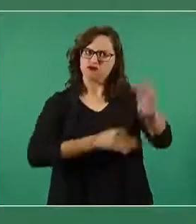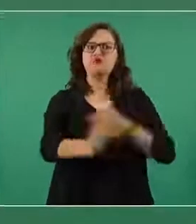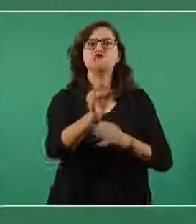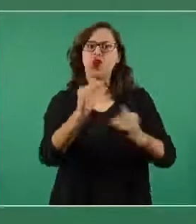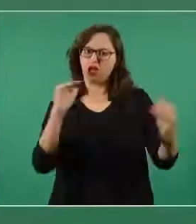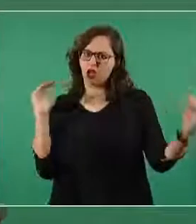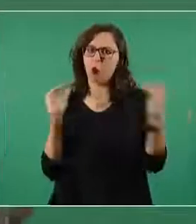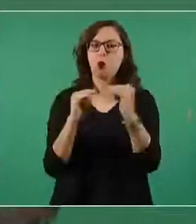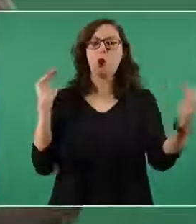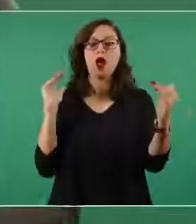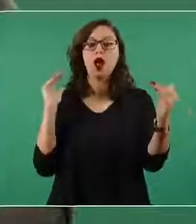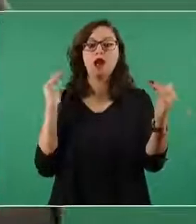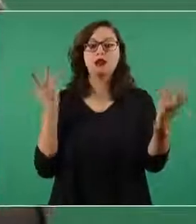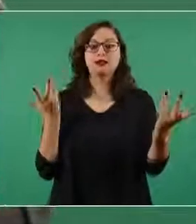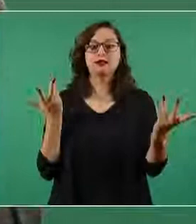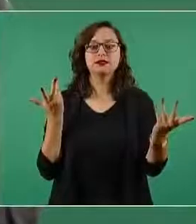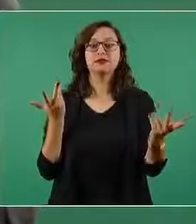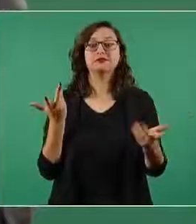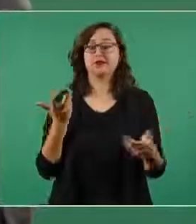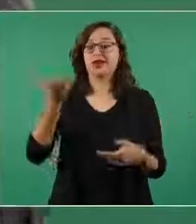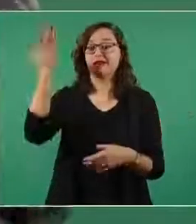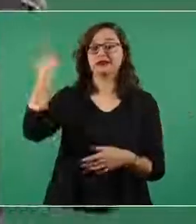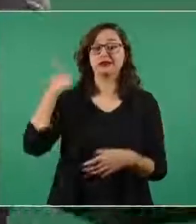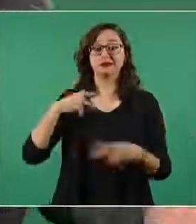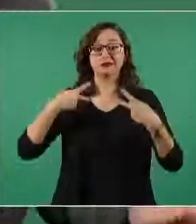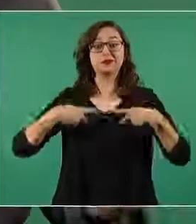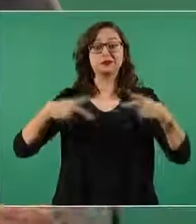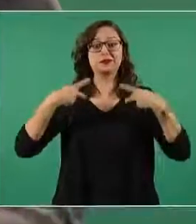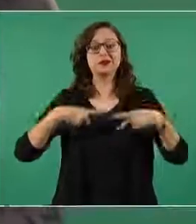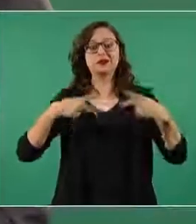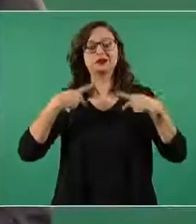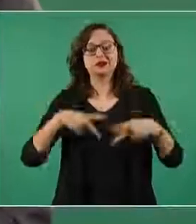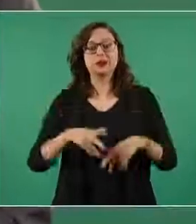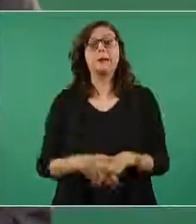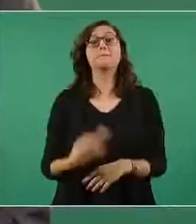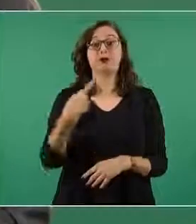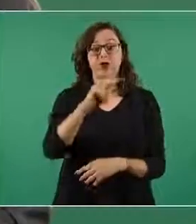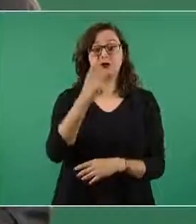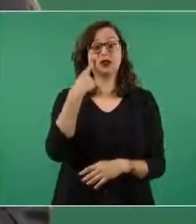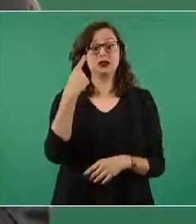pero van a ver ahora pues por eso no alcanzaba